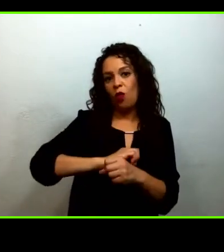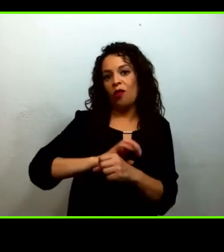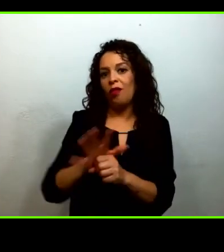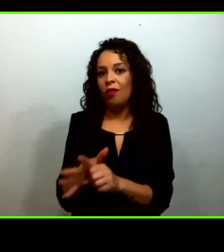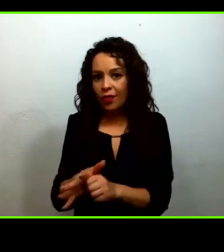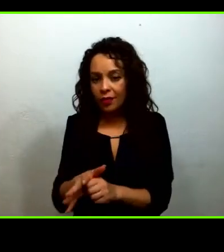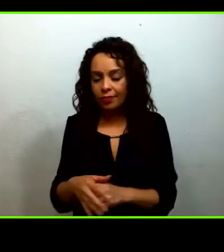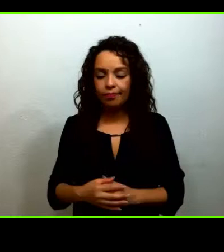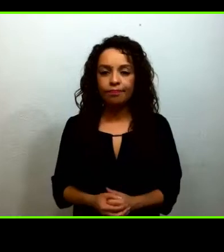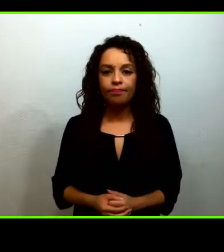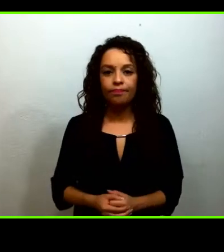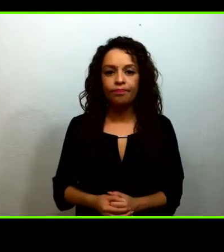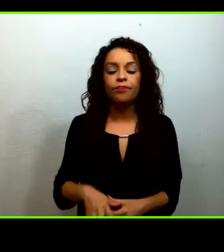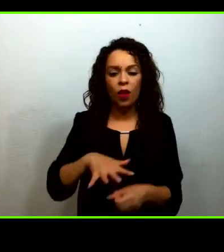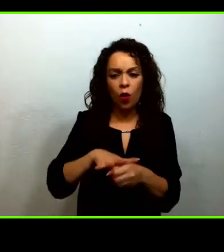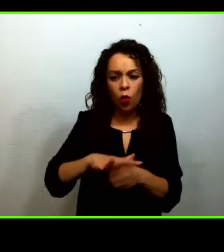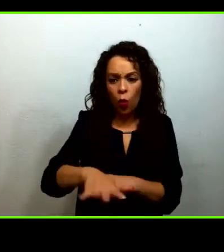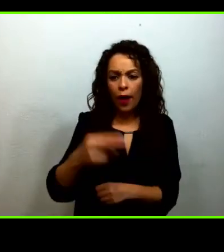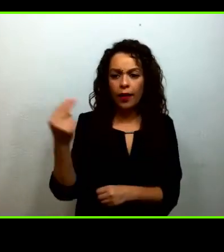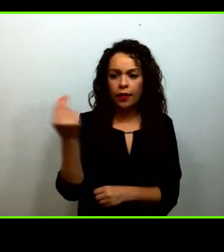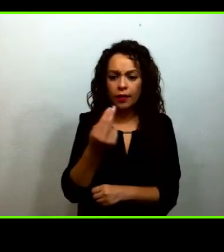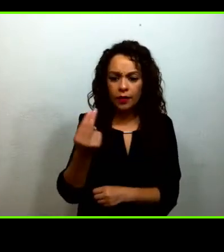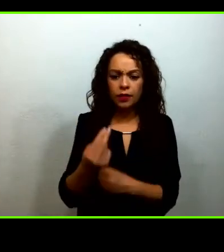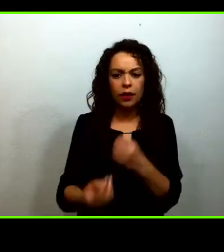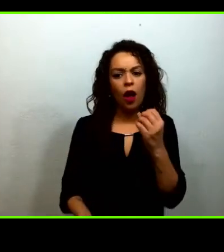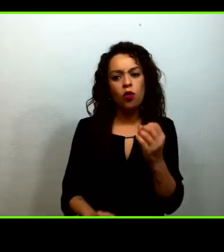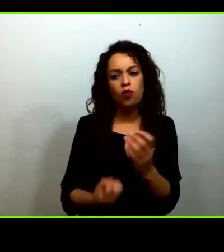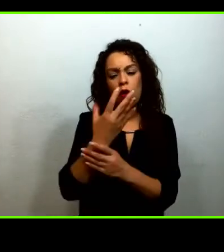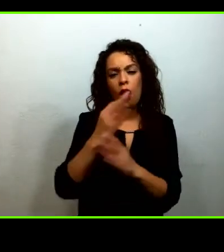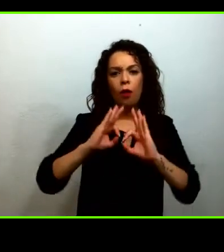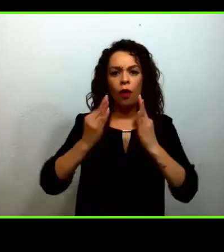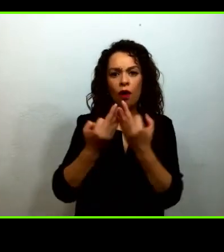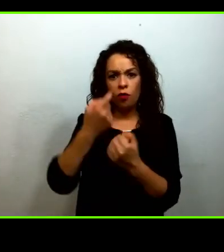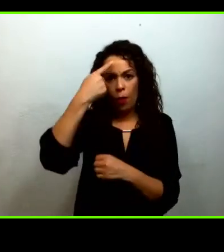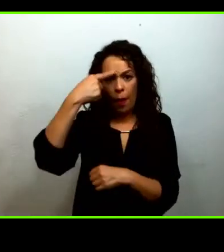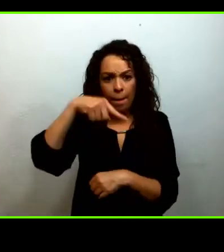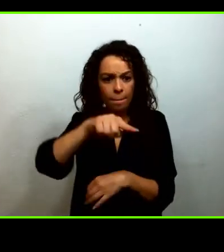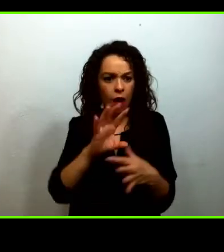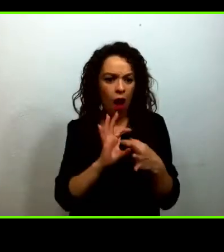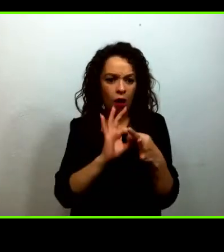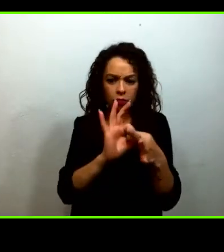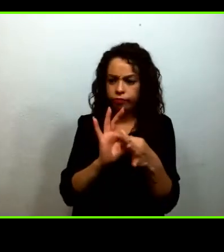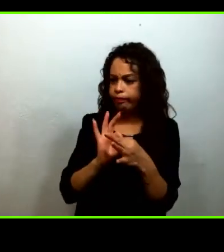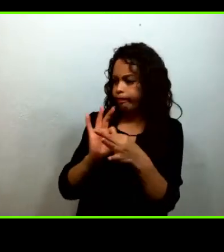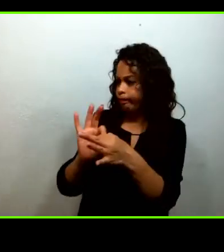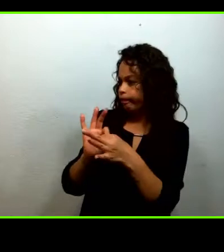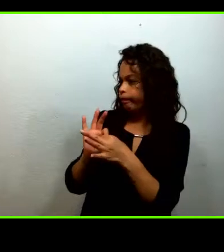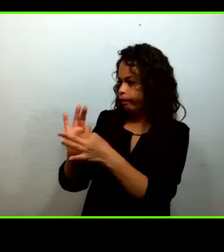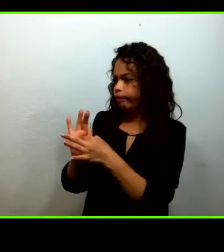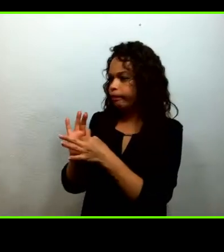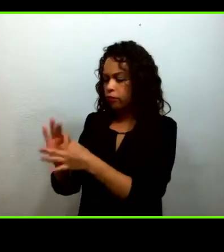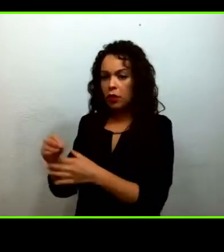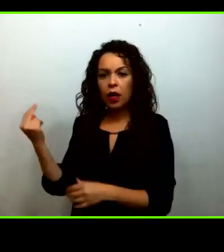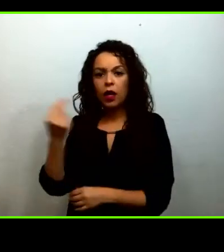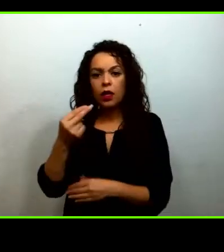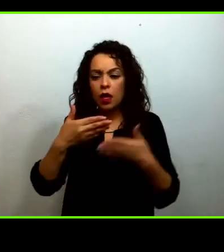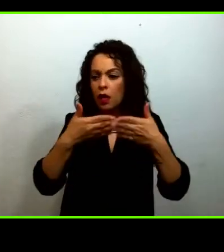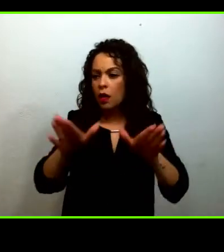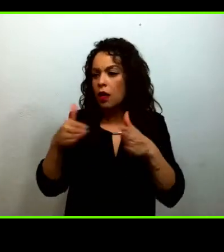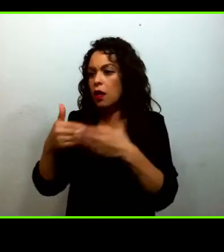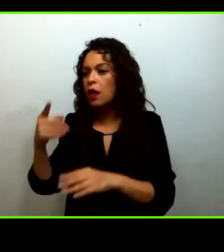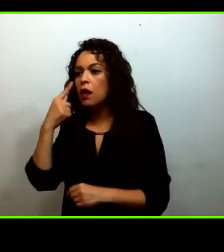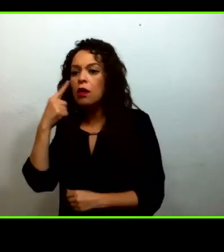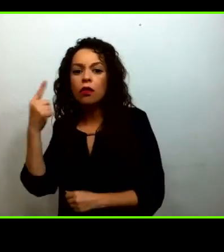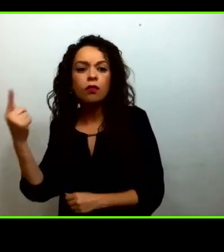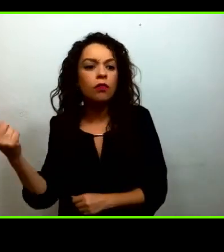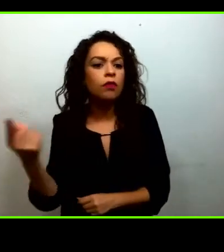construir, qué nueva manera de relacionarnos tenemos que mirar para poder existir y coexistir y